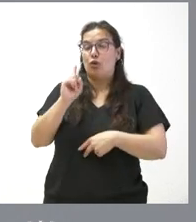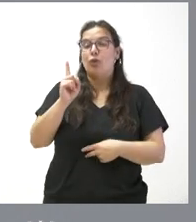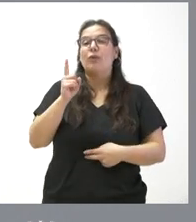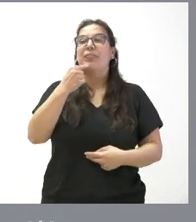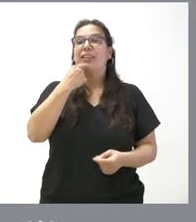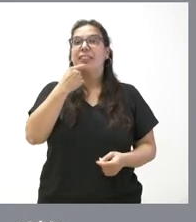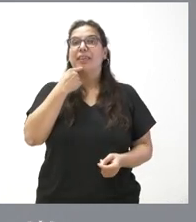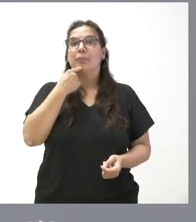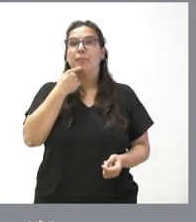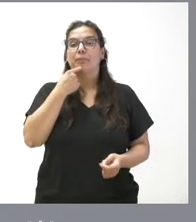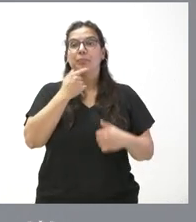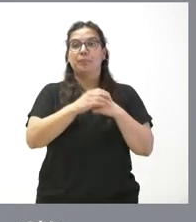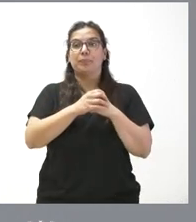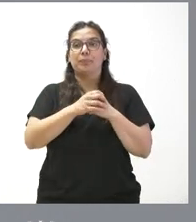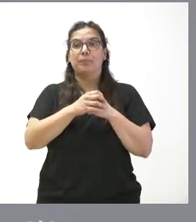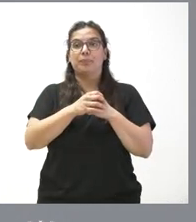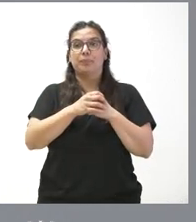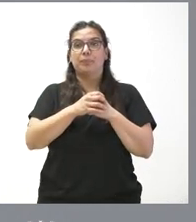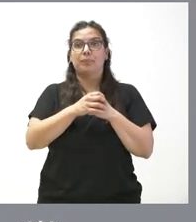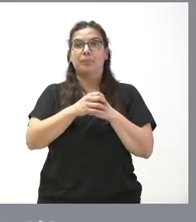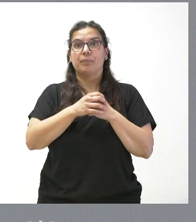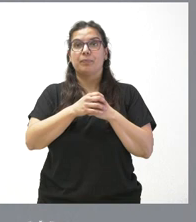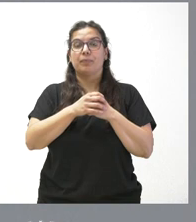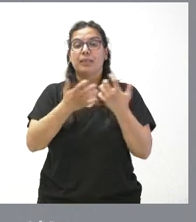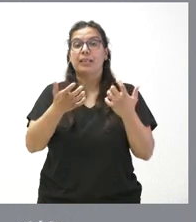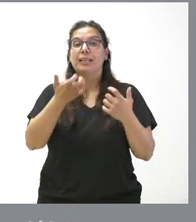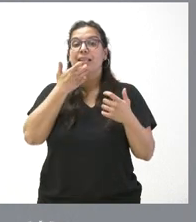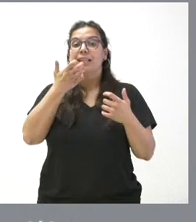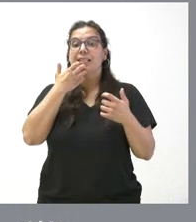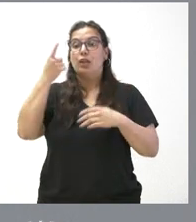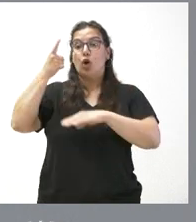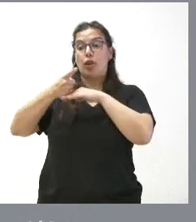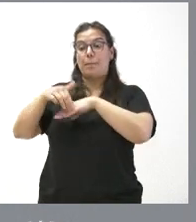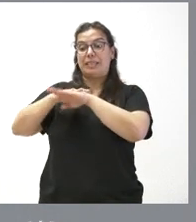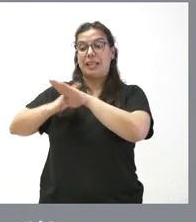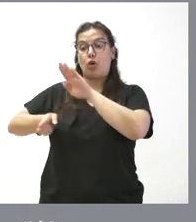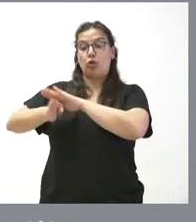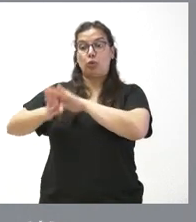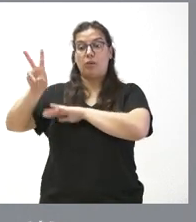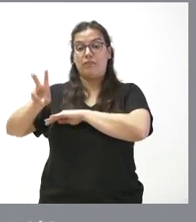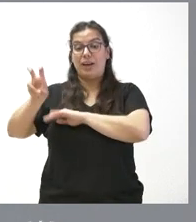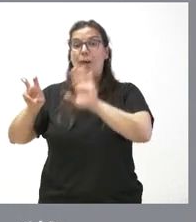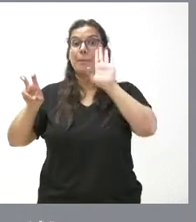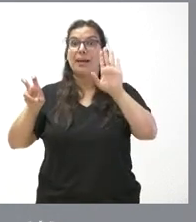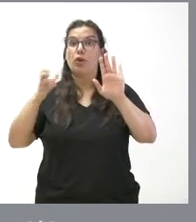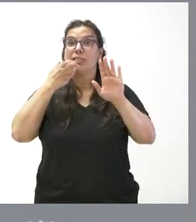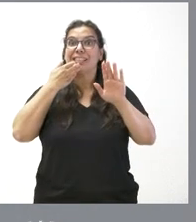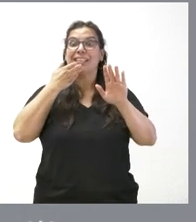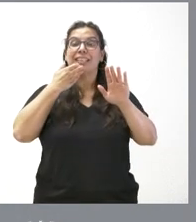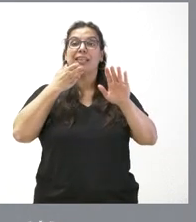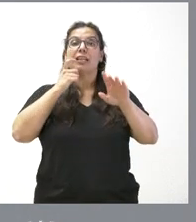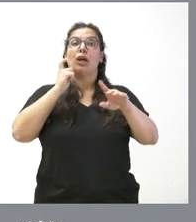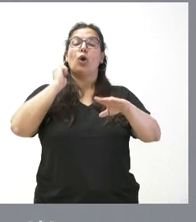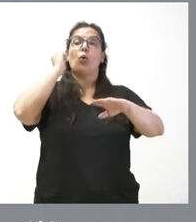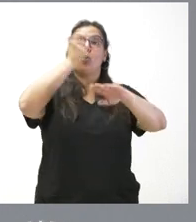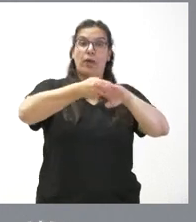que mientras sigue vigente esa orden ministerial, pero una suspensión cautelar como la que nosotros no nos